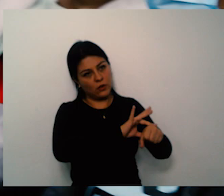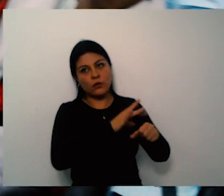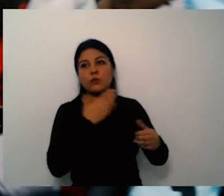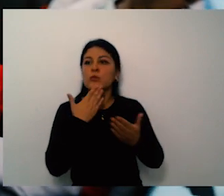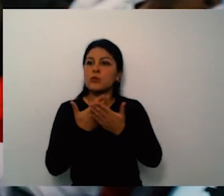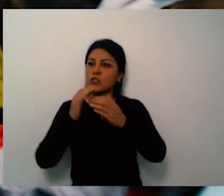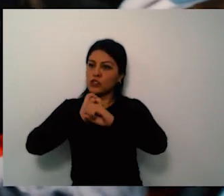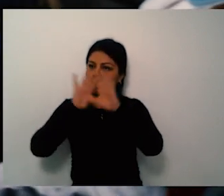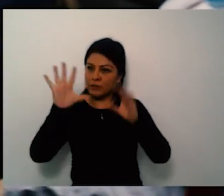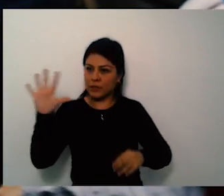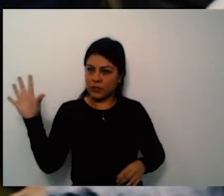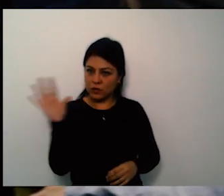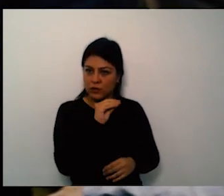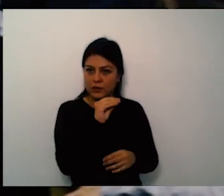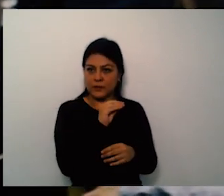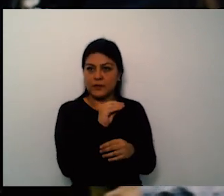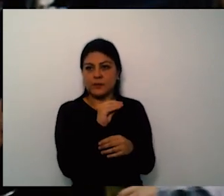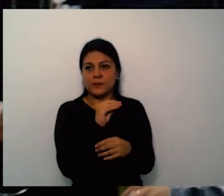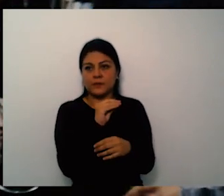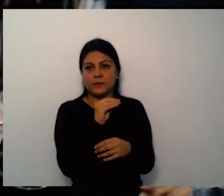Asociación de Usuarios de Meisen